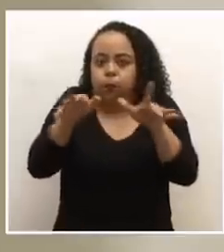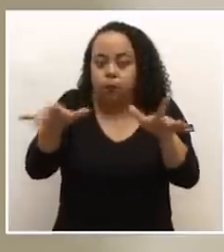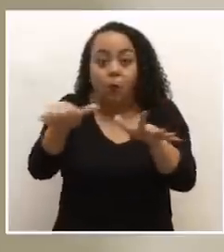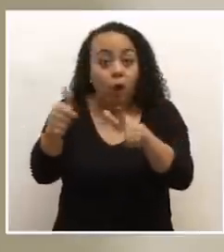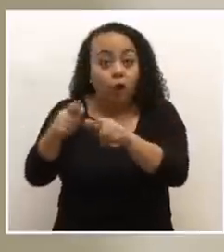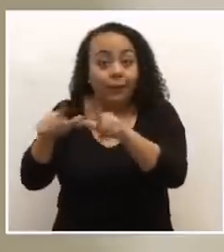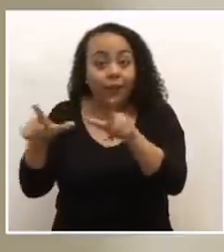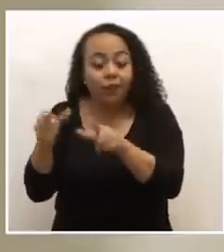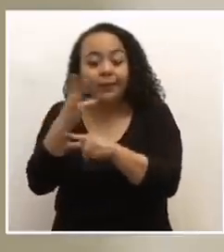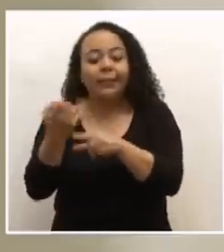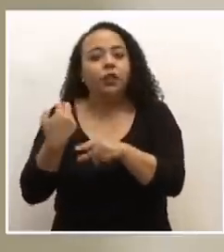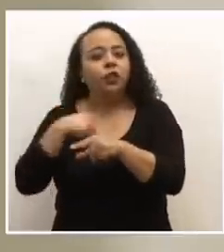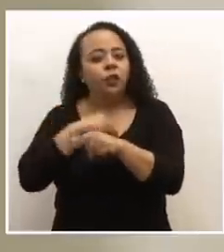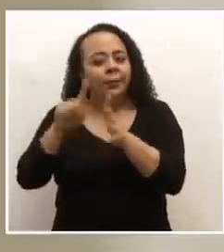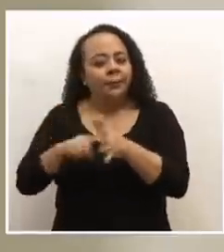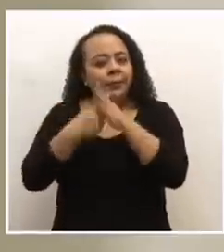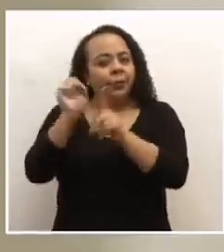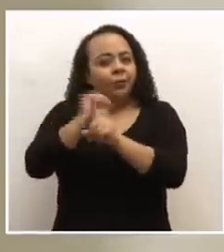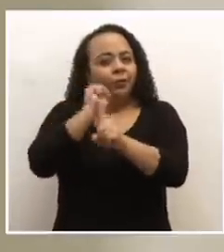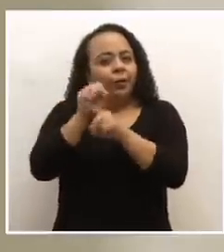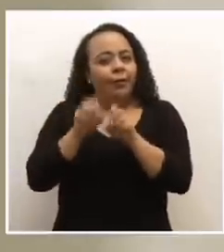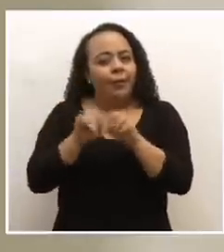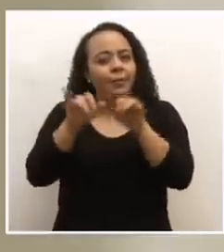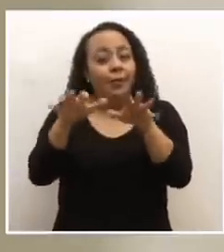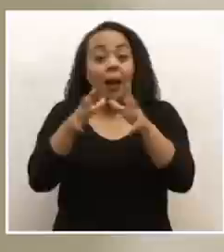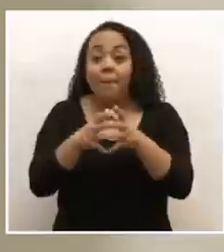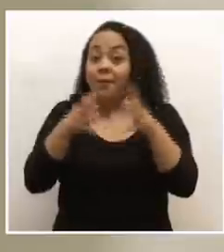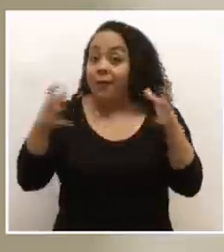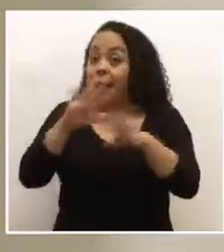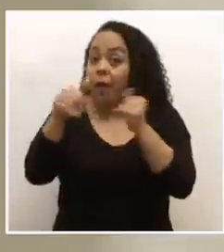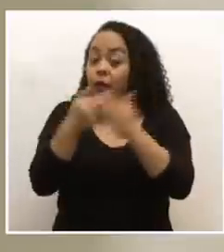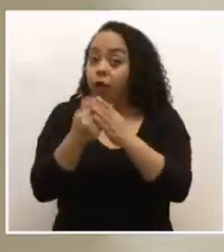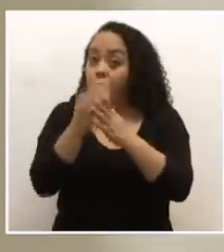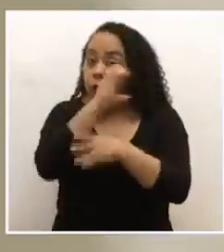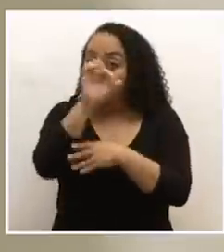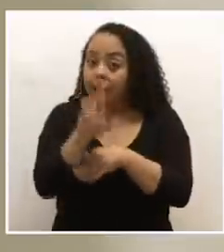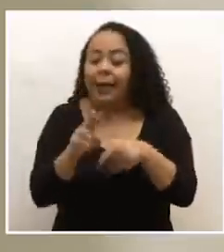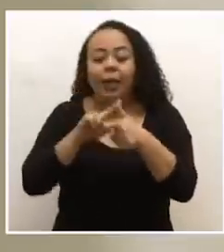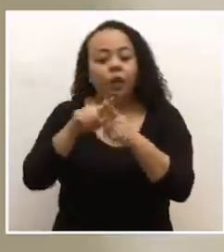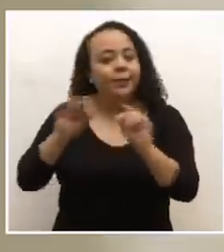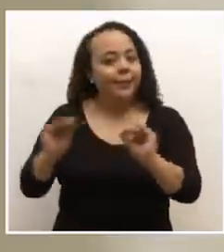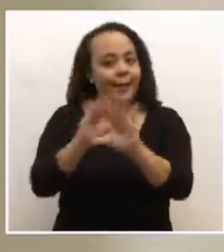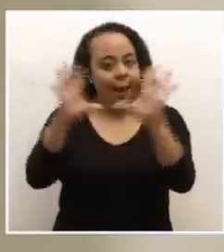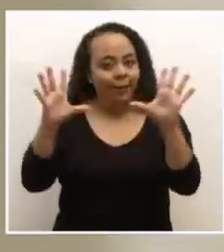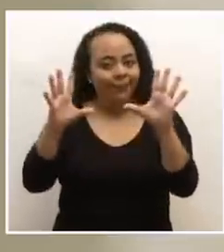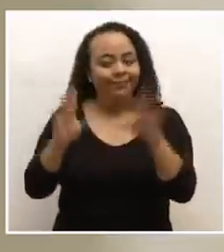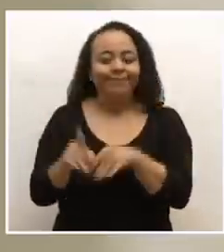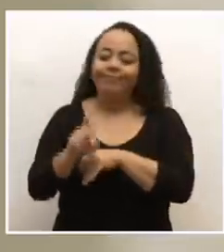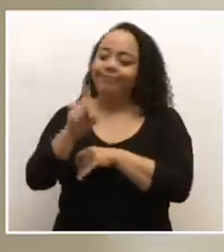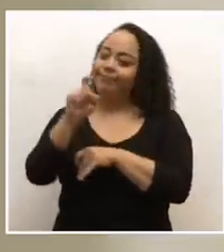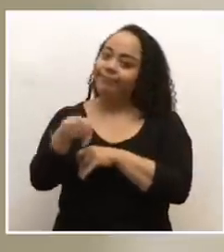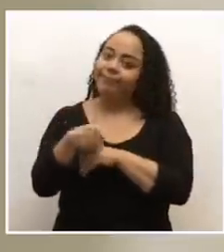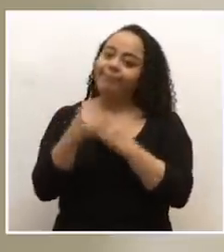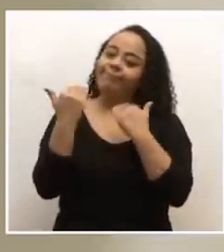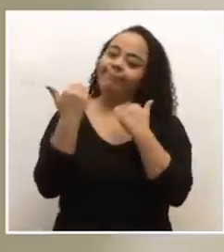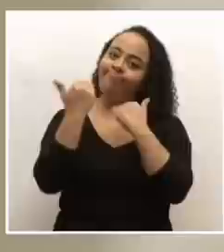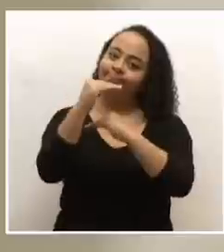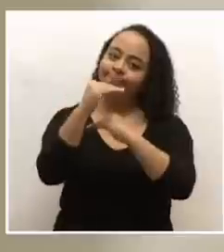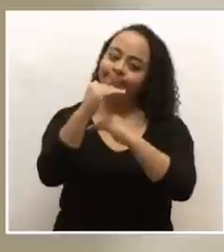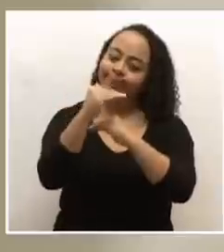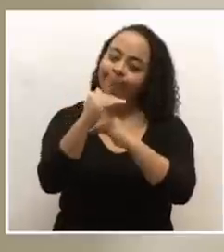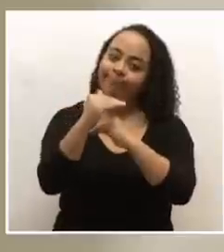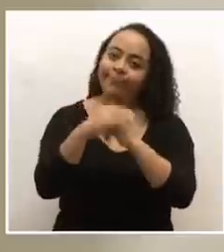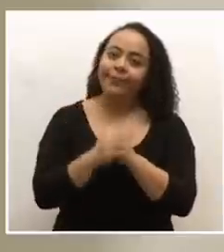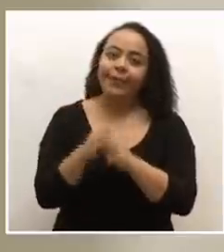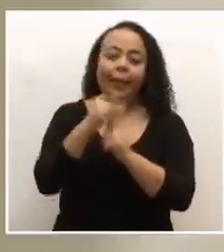otros sectores y empezamos a tener una situación de transmisión amplificada en todo el territorio nacional, pues es claro que tenemos que restringir e ir